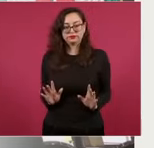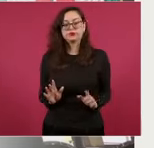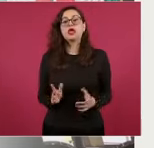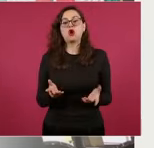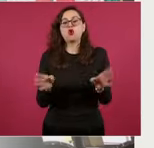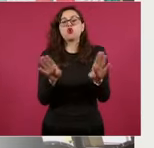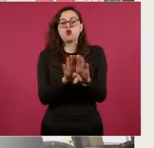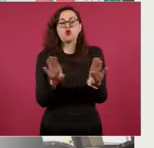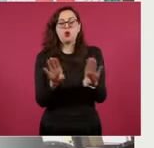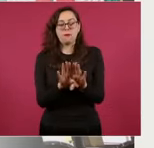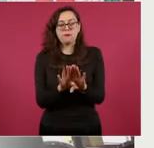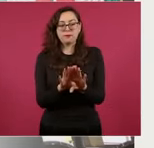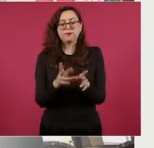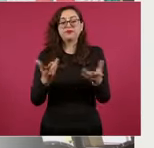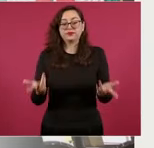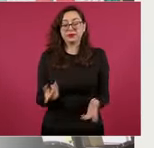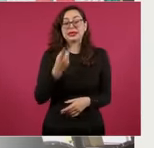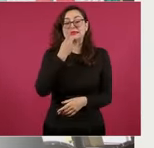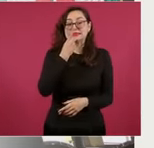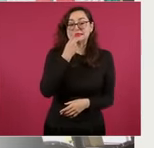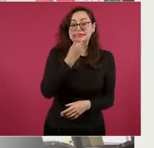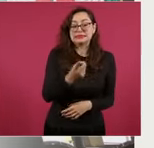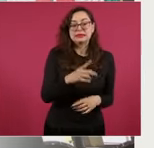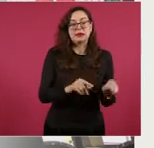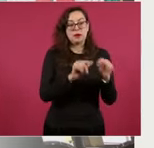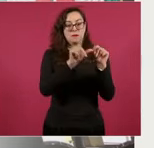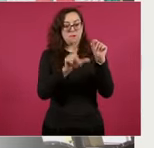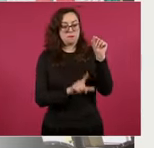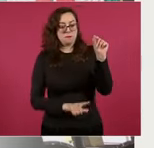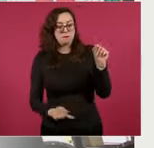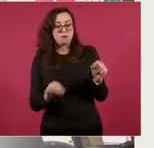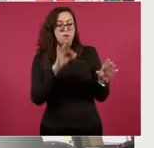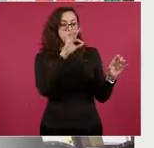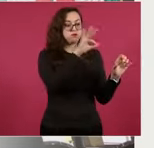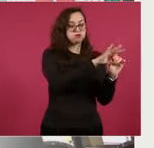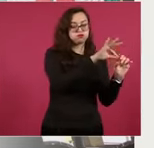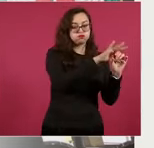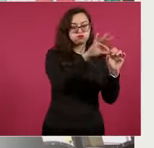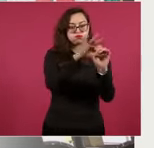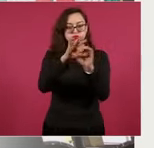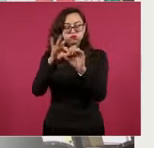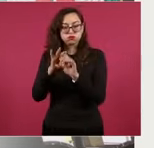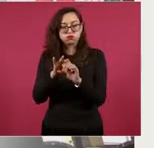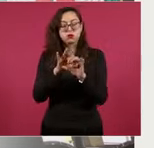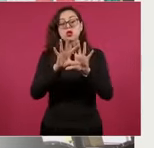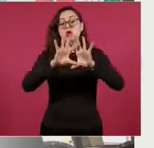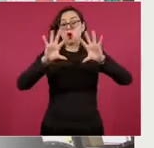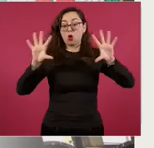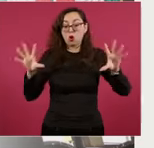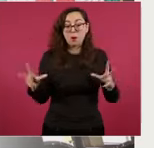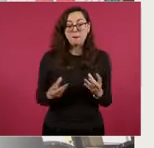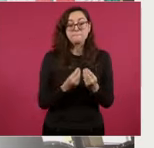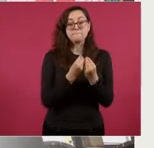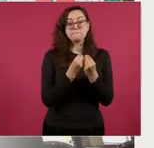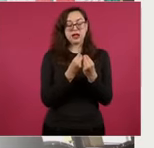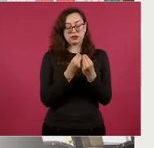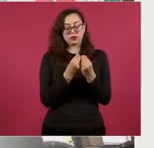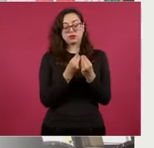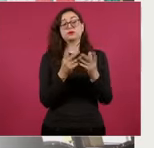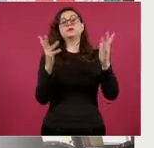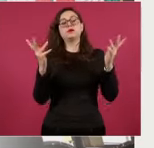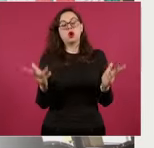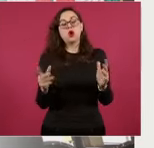obtener la votación nacional emitida se debe restar a la votación total los votos nulos,